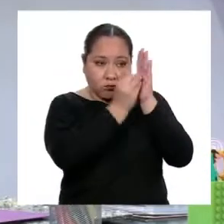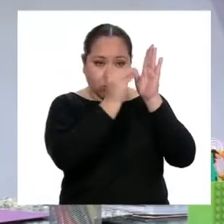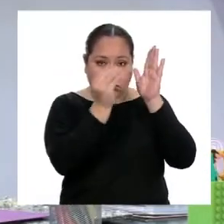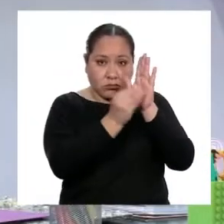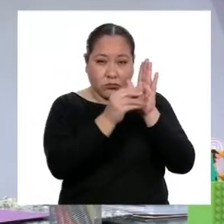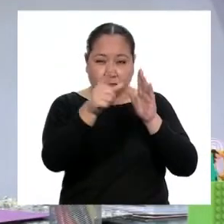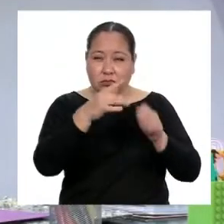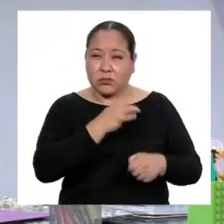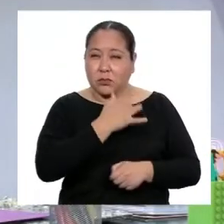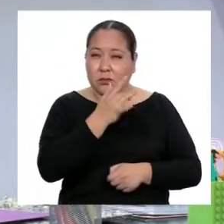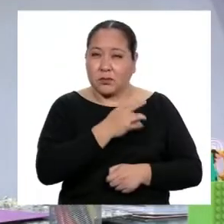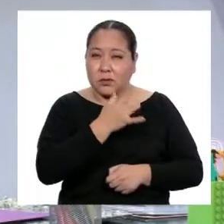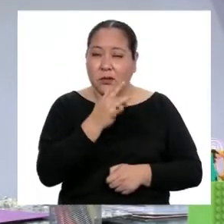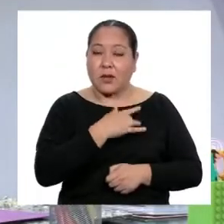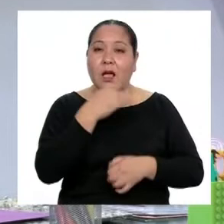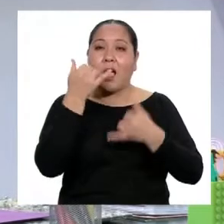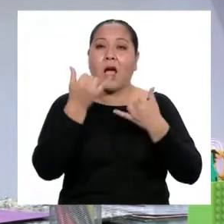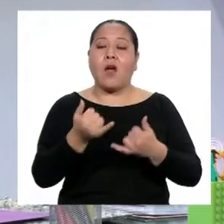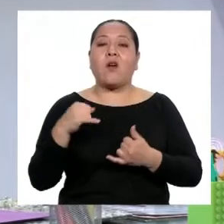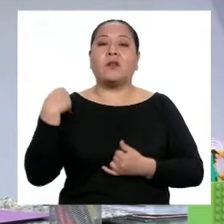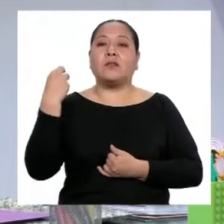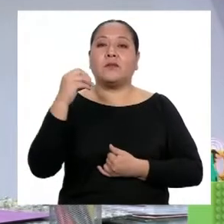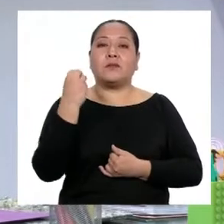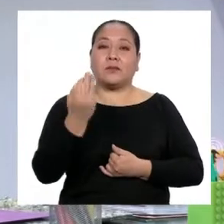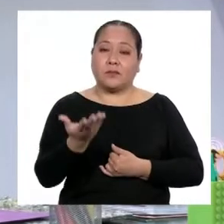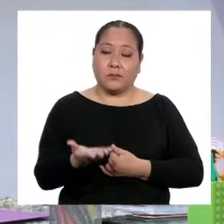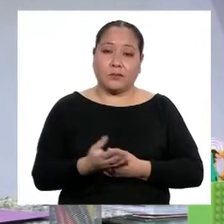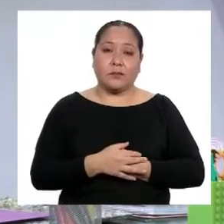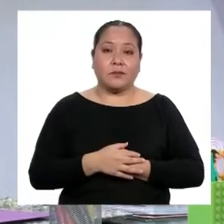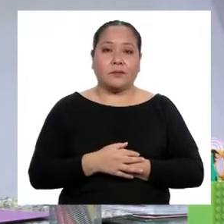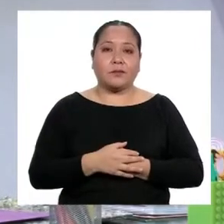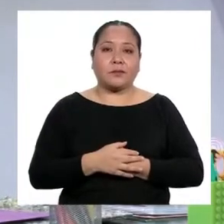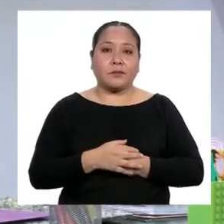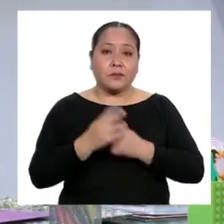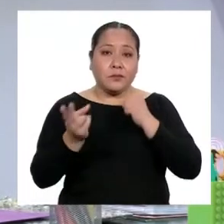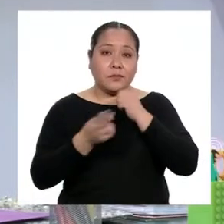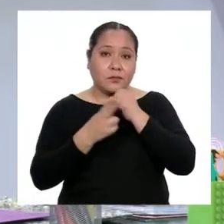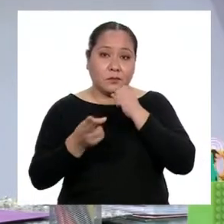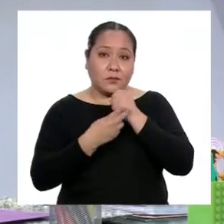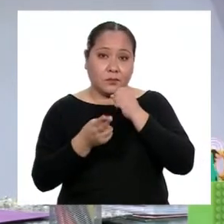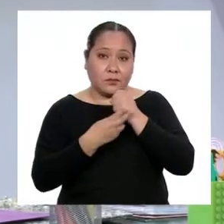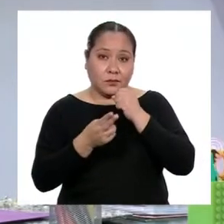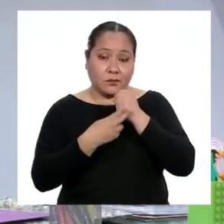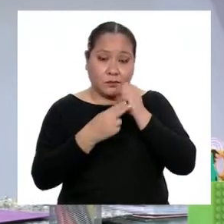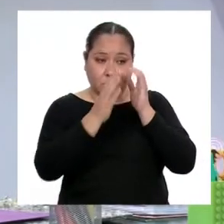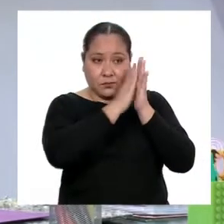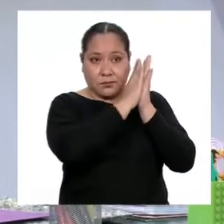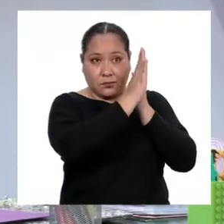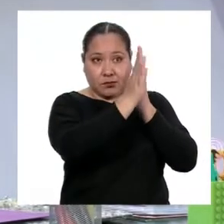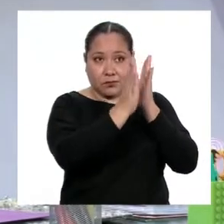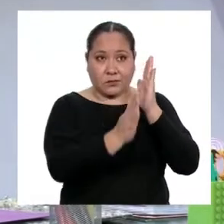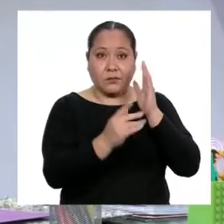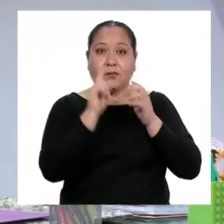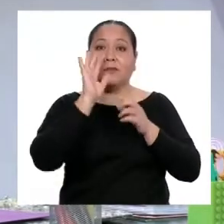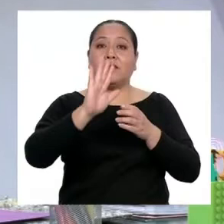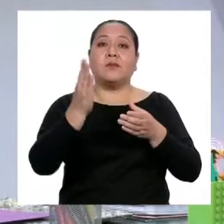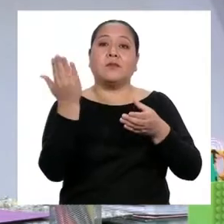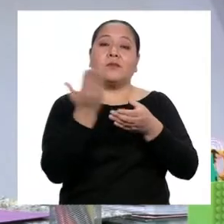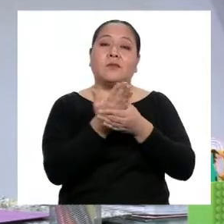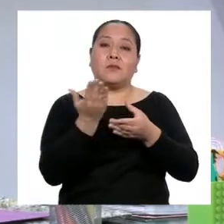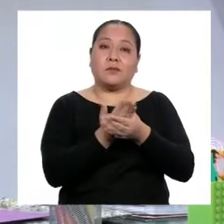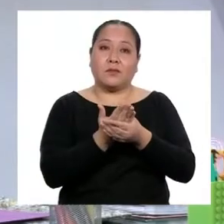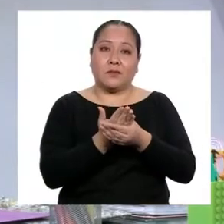experimentando en su adolescente vida, guarden sus materiales en su